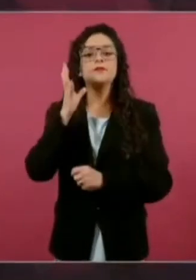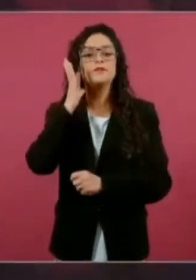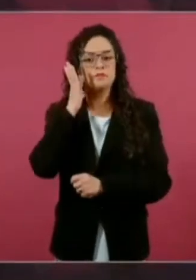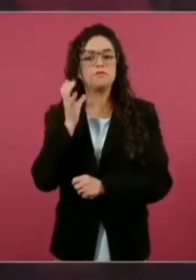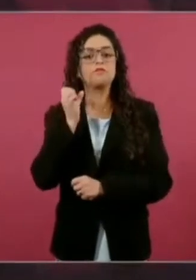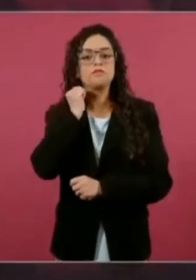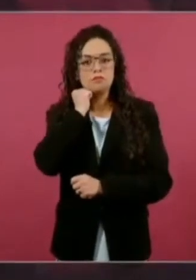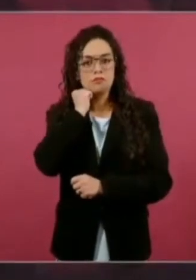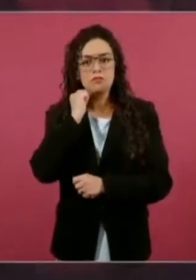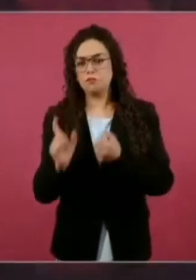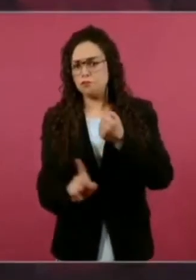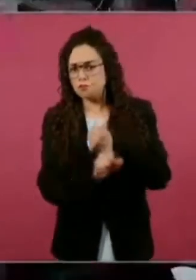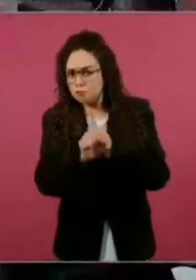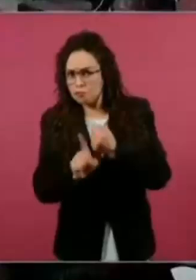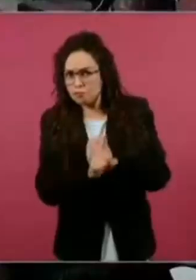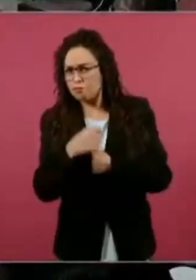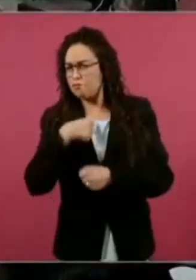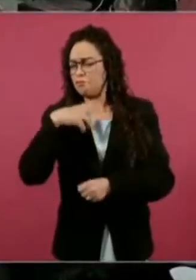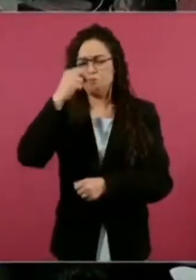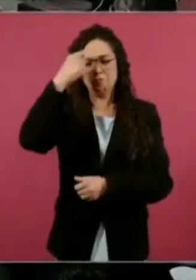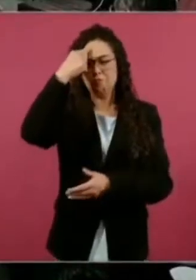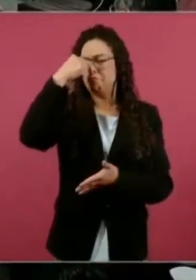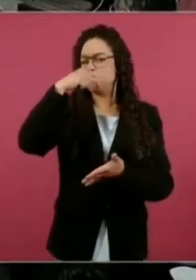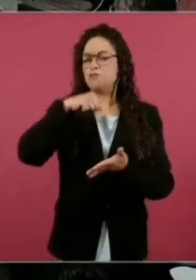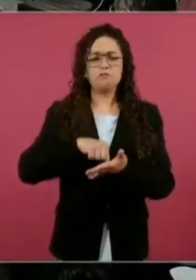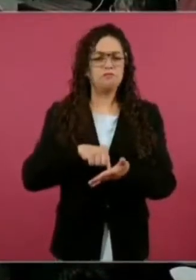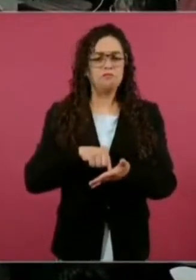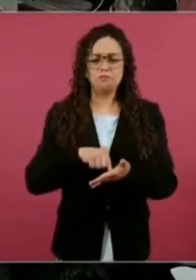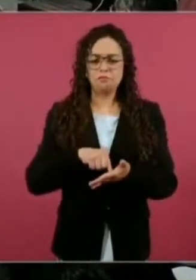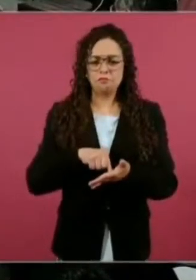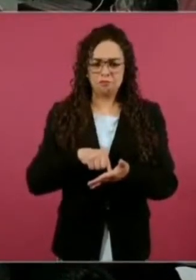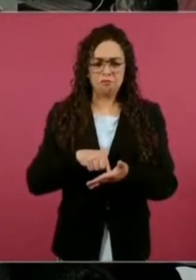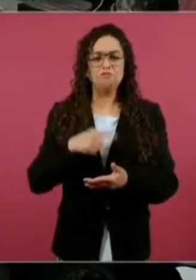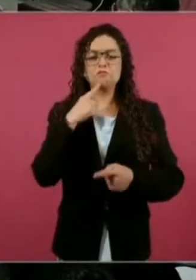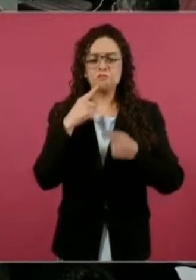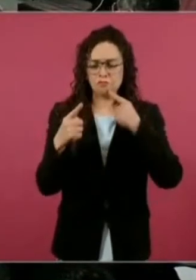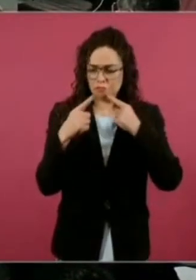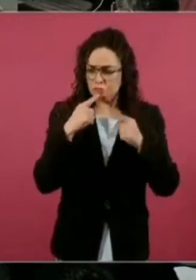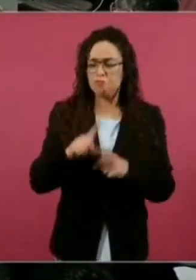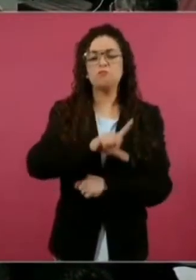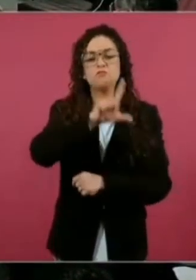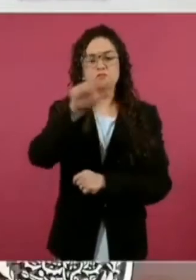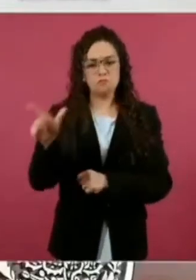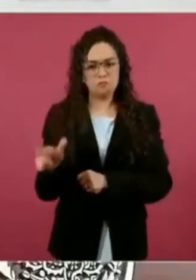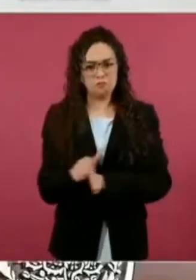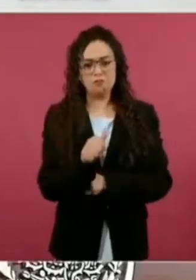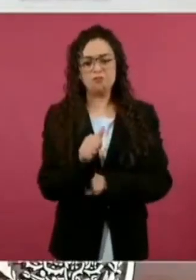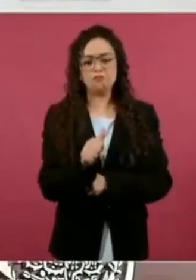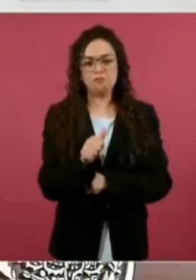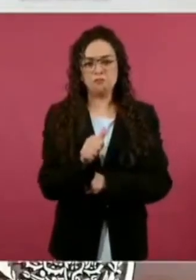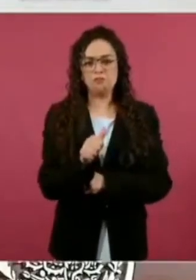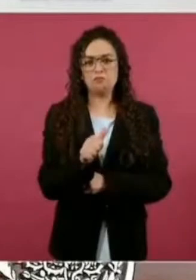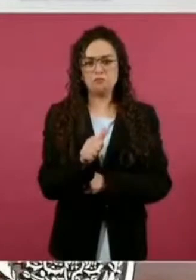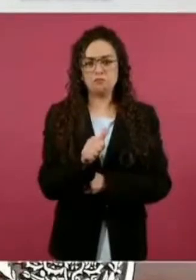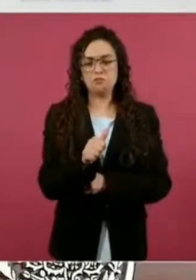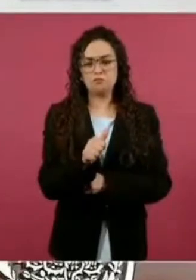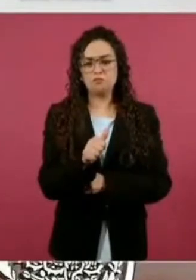se va a discutir y en su caso aprobar la semana que viene,